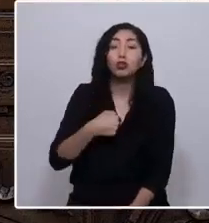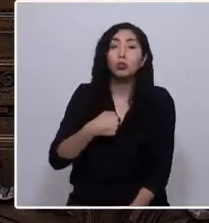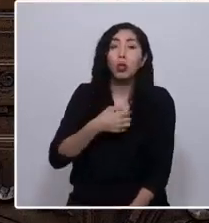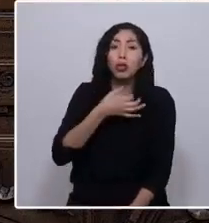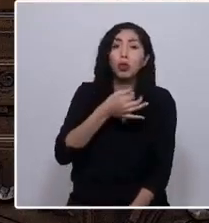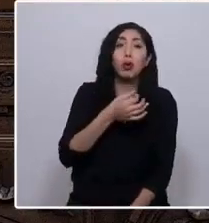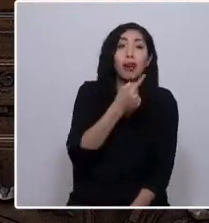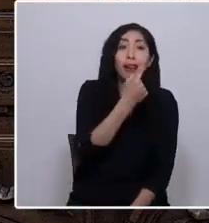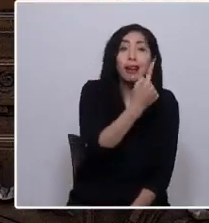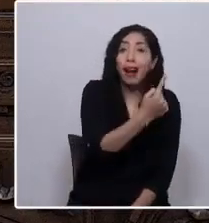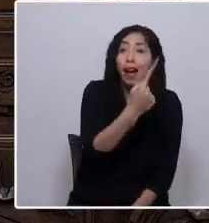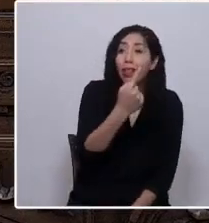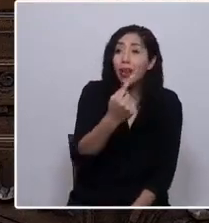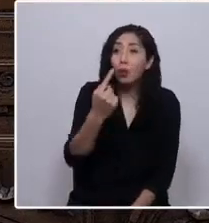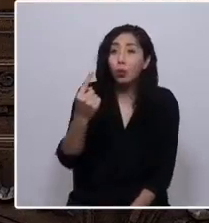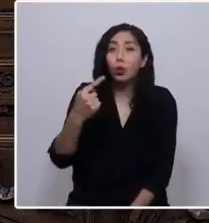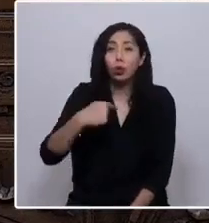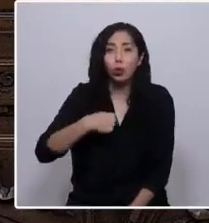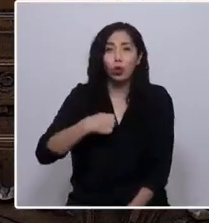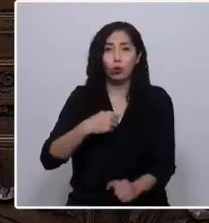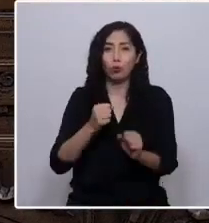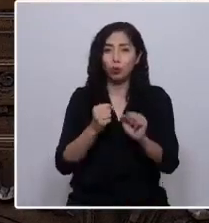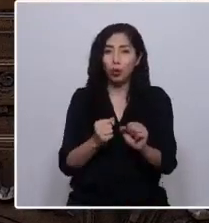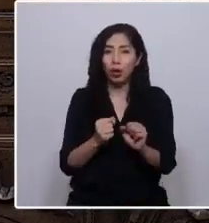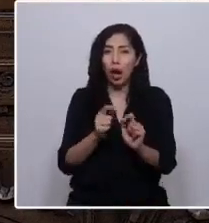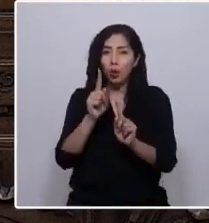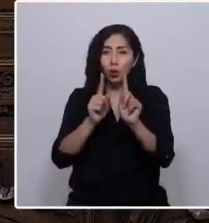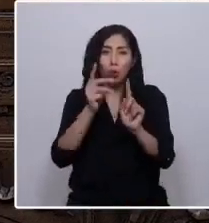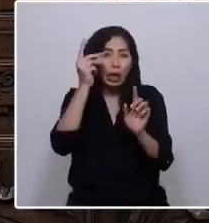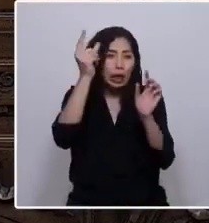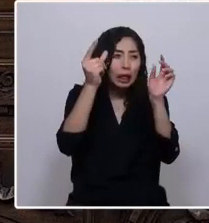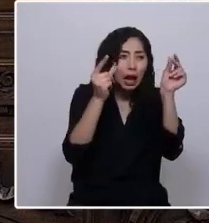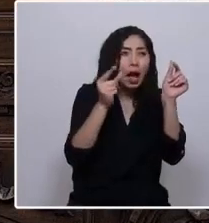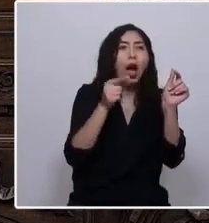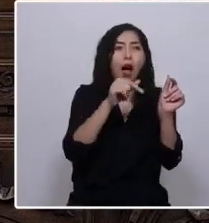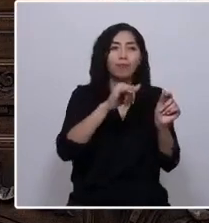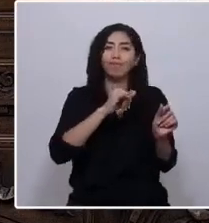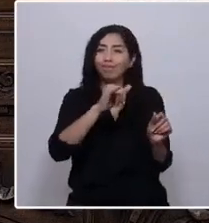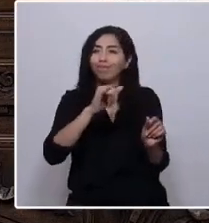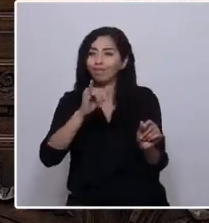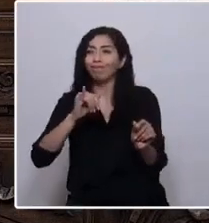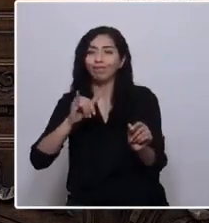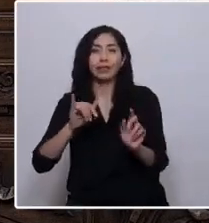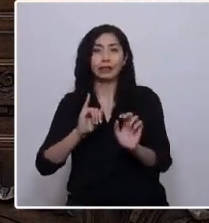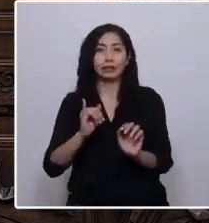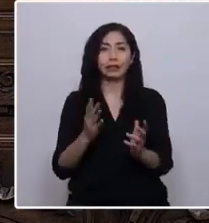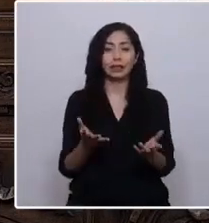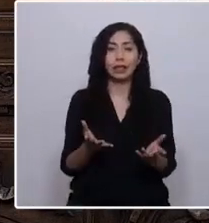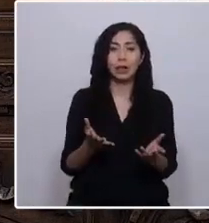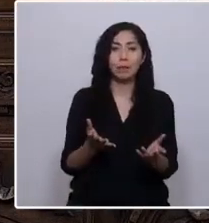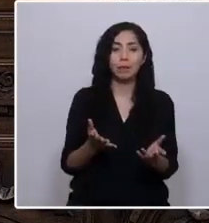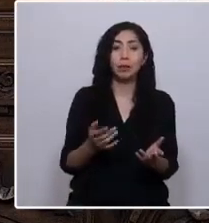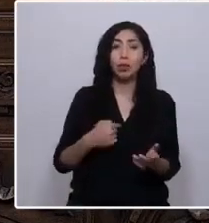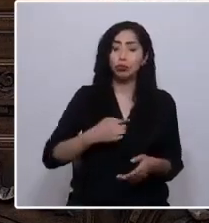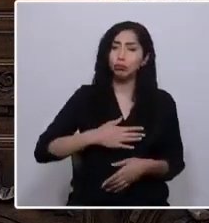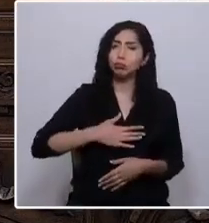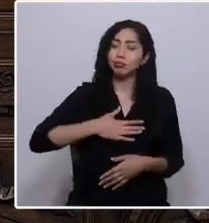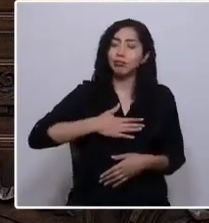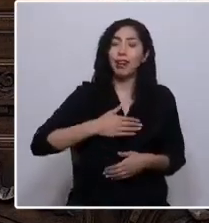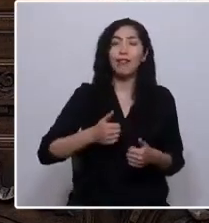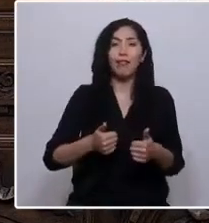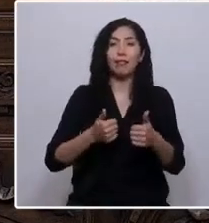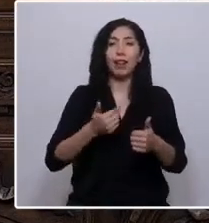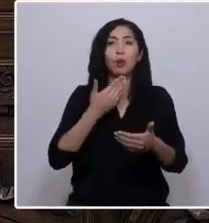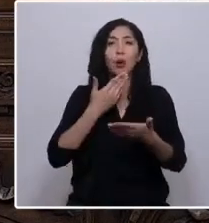pude rescatar ideas que me identifican y me representan. Me siento bien al escuchar y